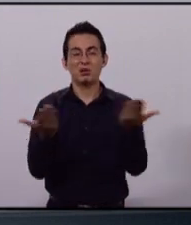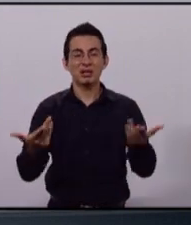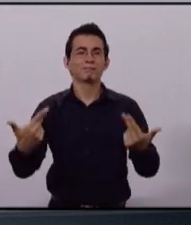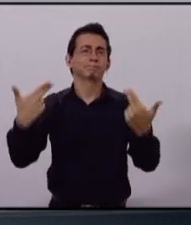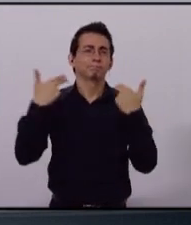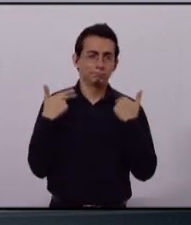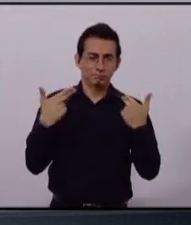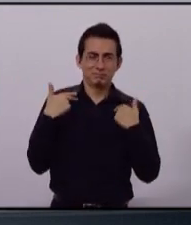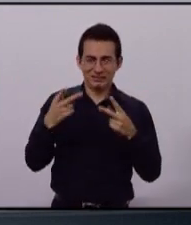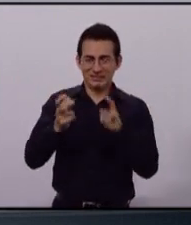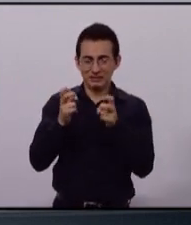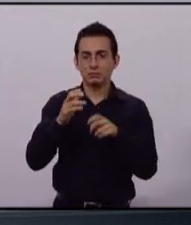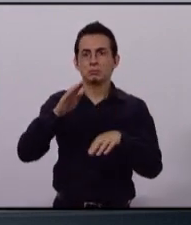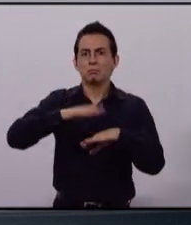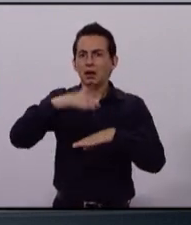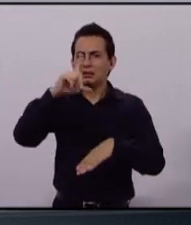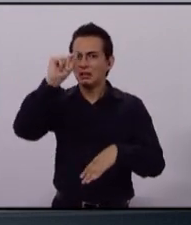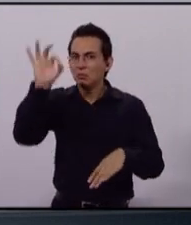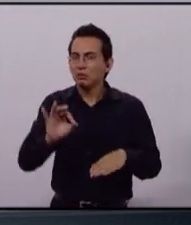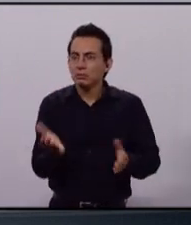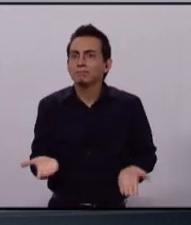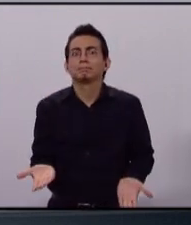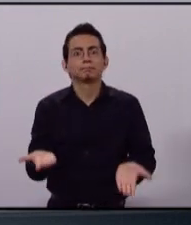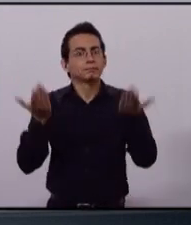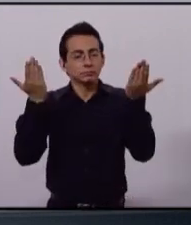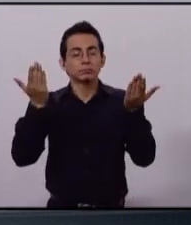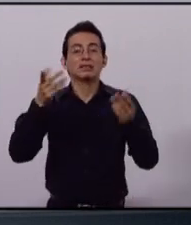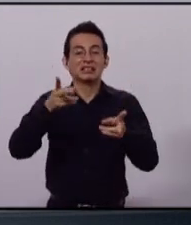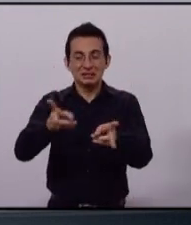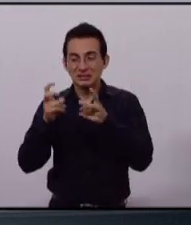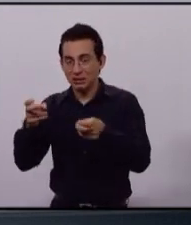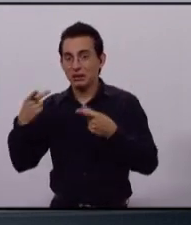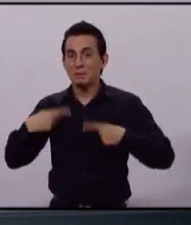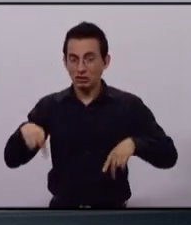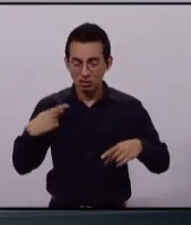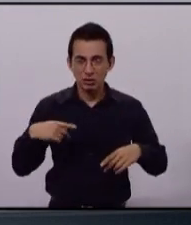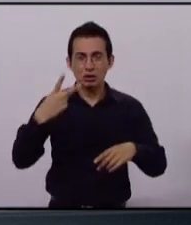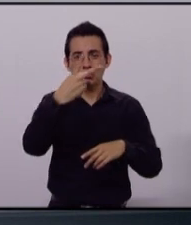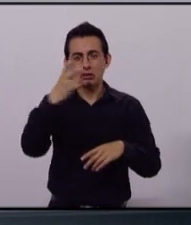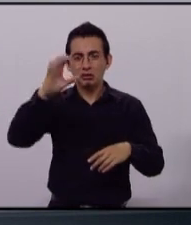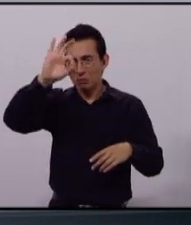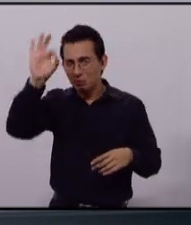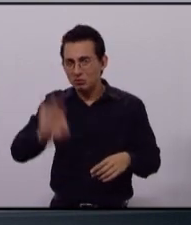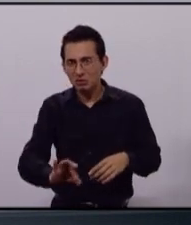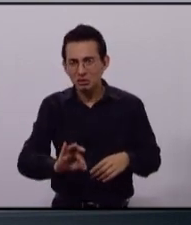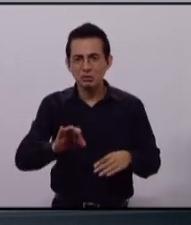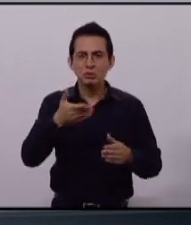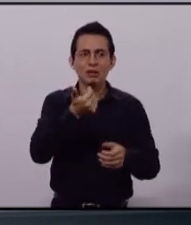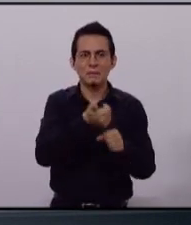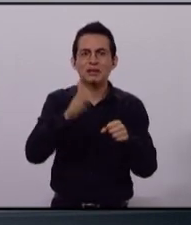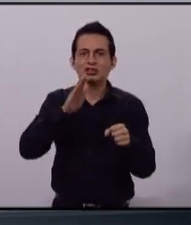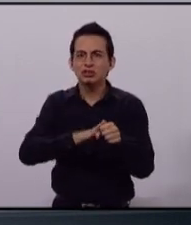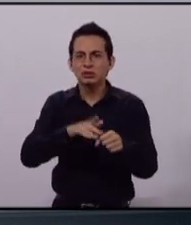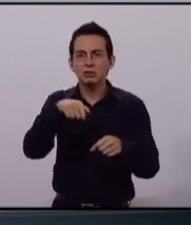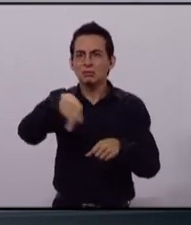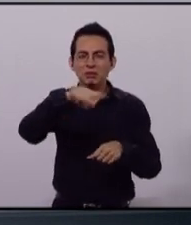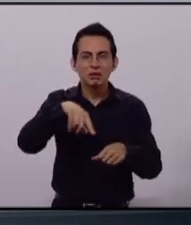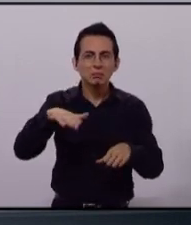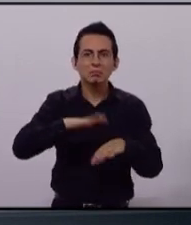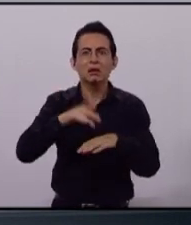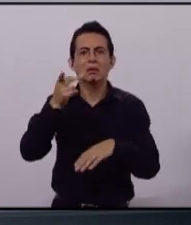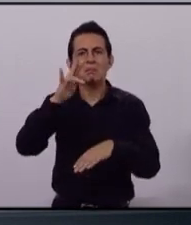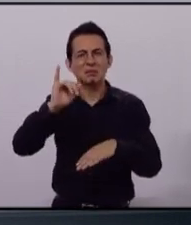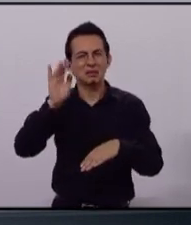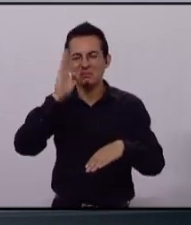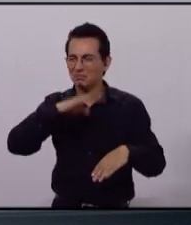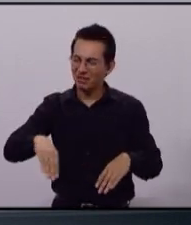en más de 100%. El robo a personas se incrementó en más de 200% en las administraciones PRIistas. Y